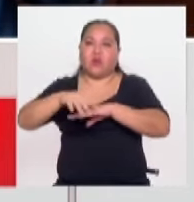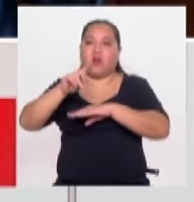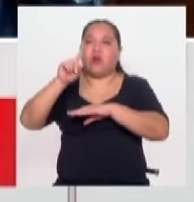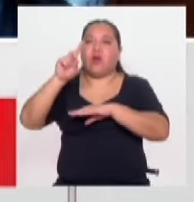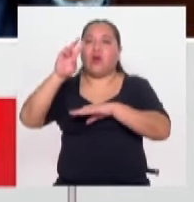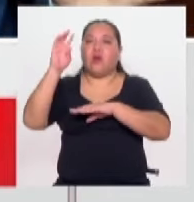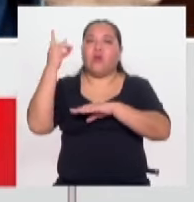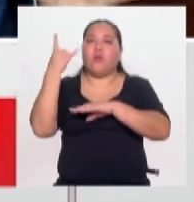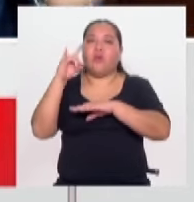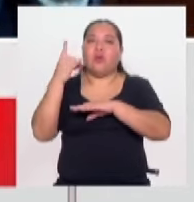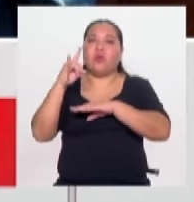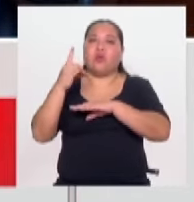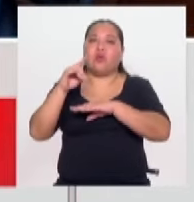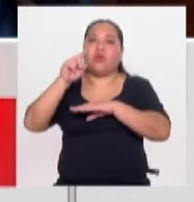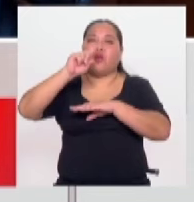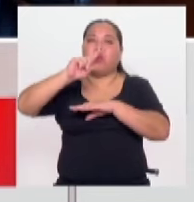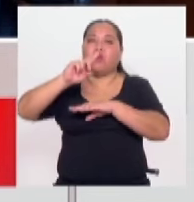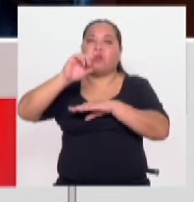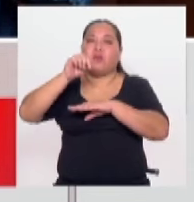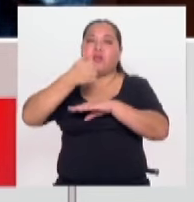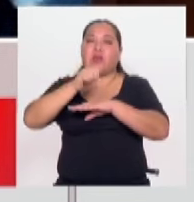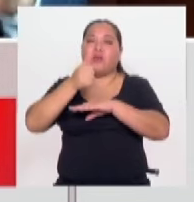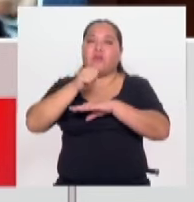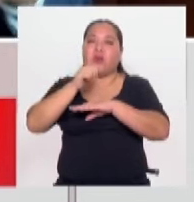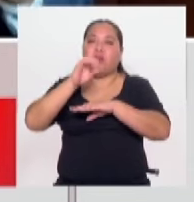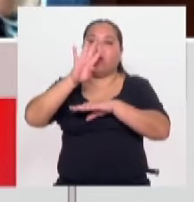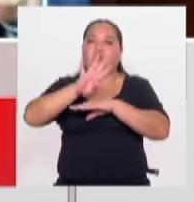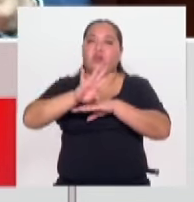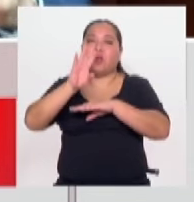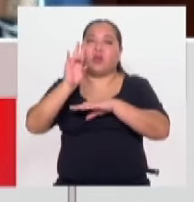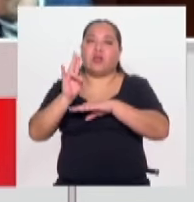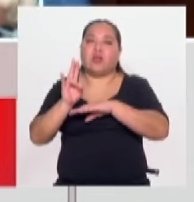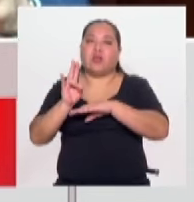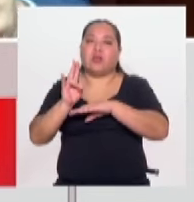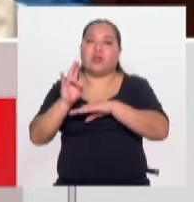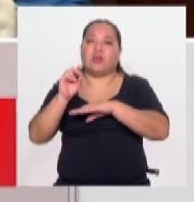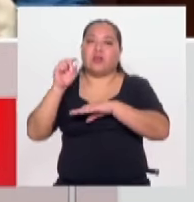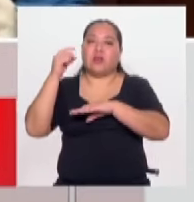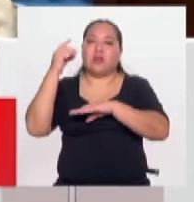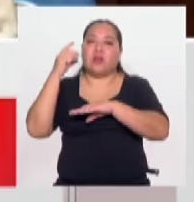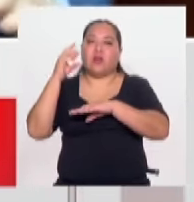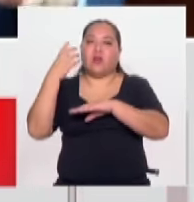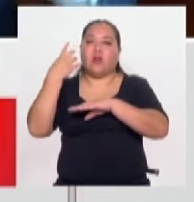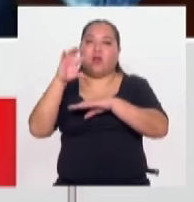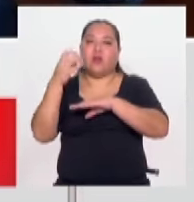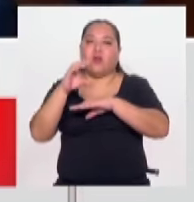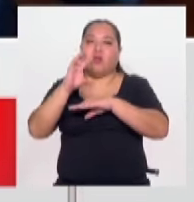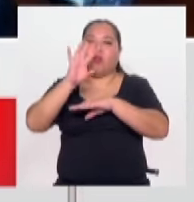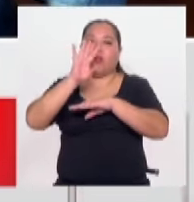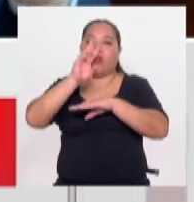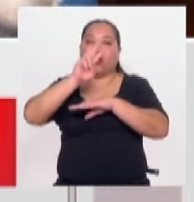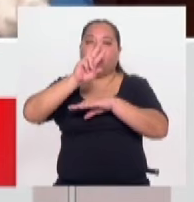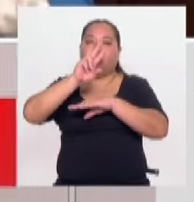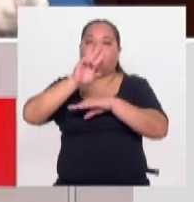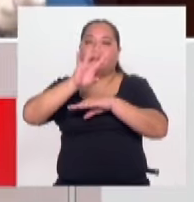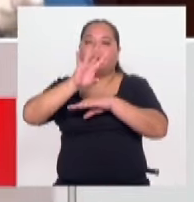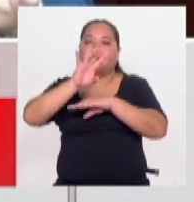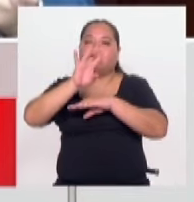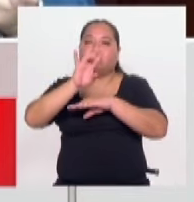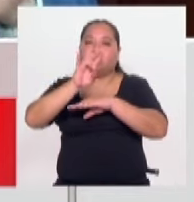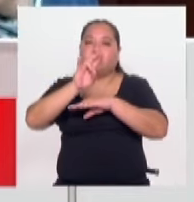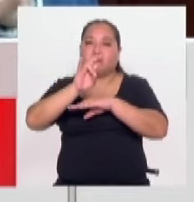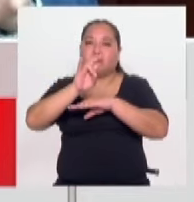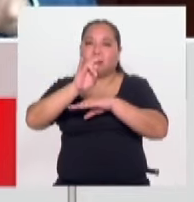1.047 kilómetros y con Colombia de 1.626 kilómetros. Es decir, entre los tres